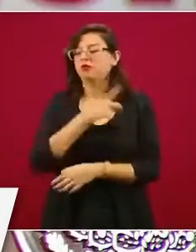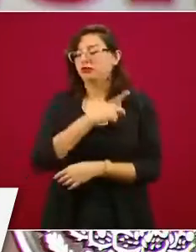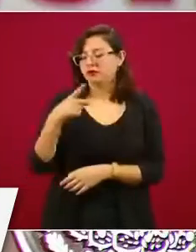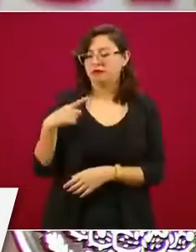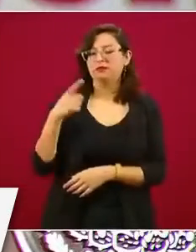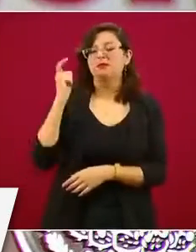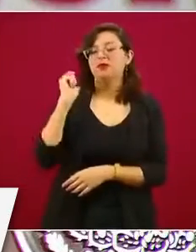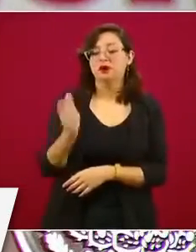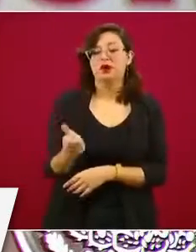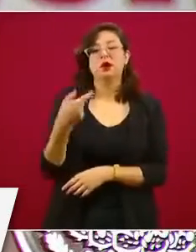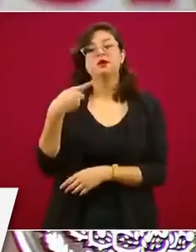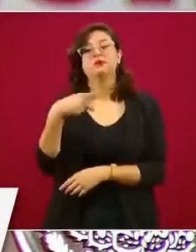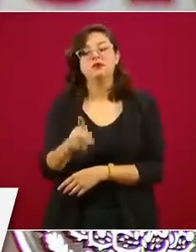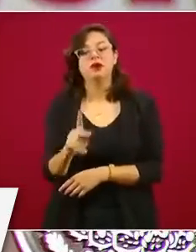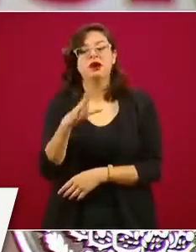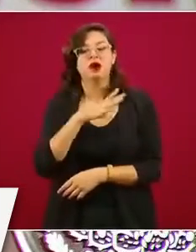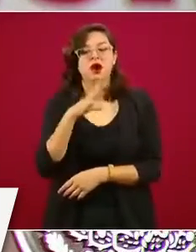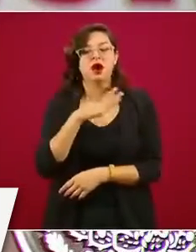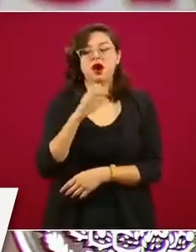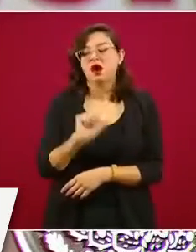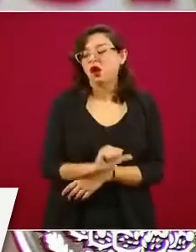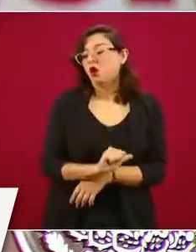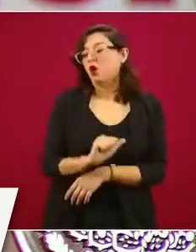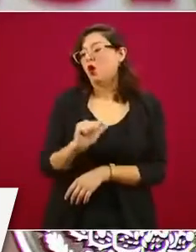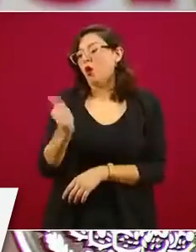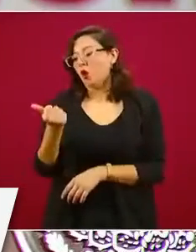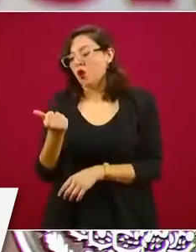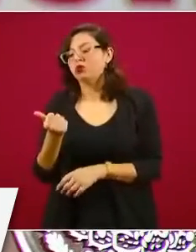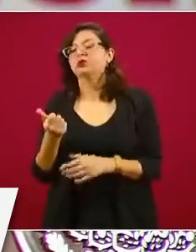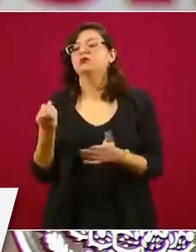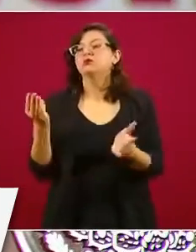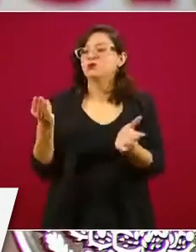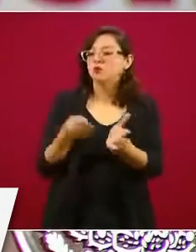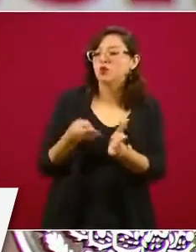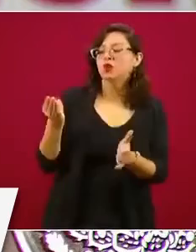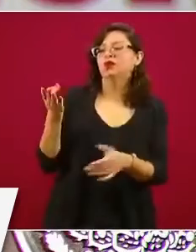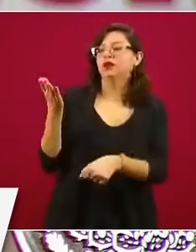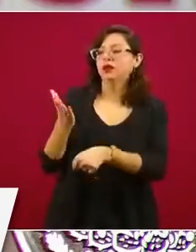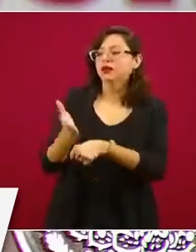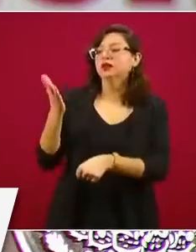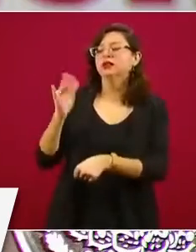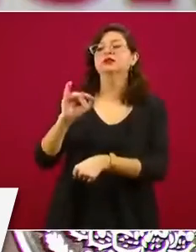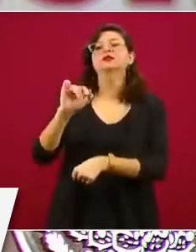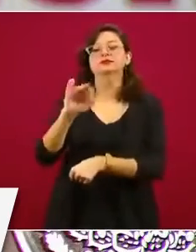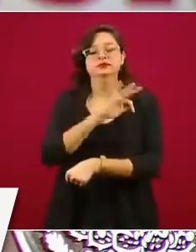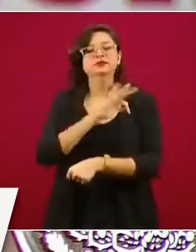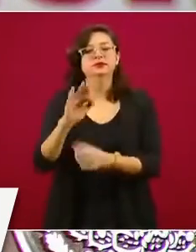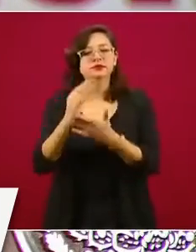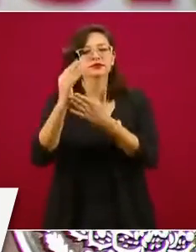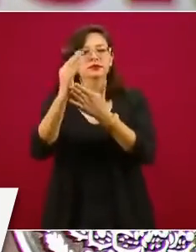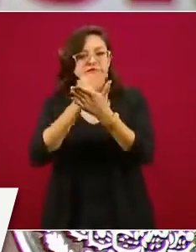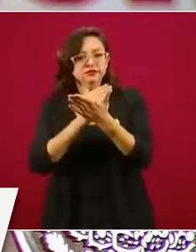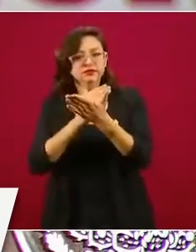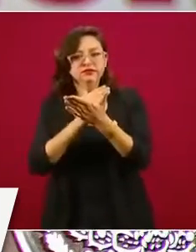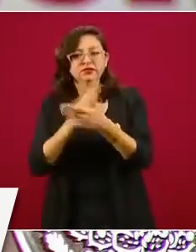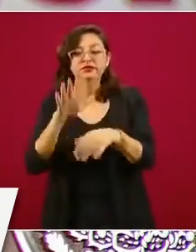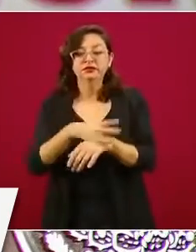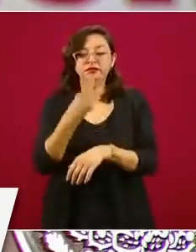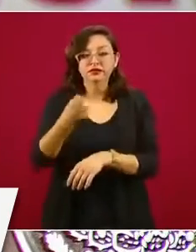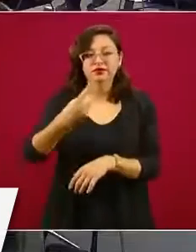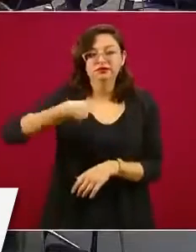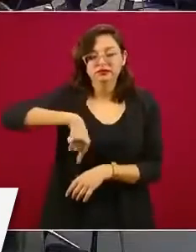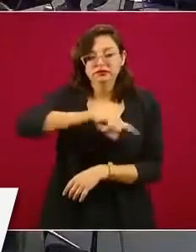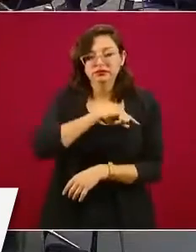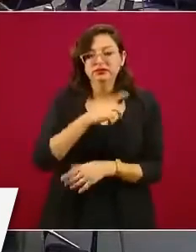gastos, costos adicionales como las multas y recargos que el Código Fiscal nos permite disminuir o reducir. Entonces, lo que estamos haciendo es